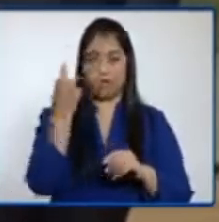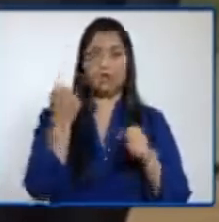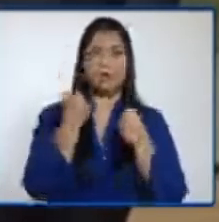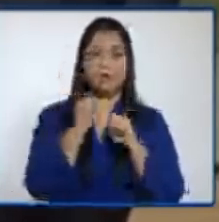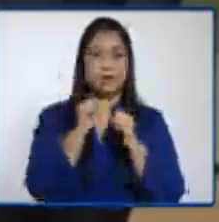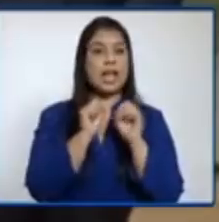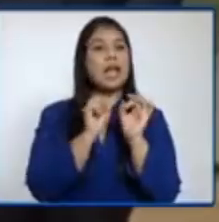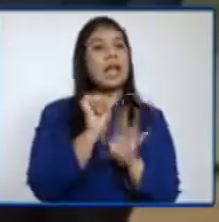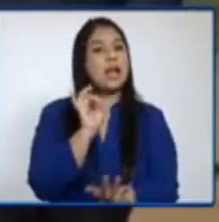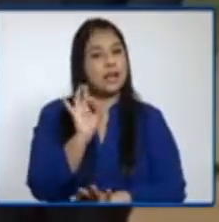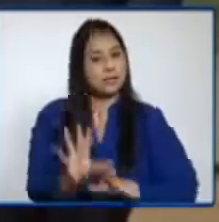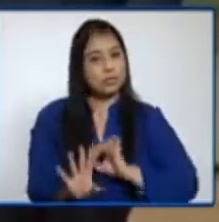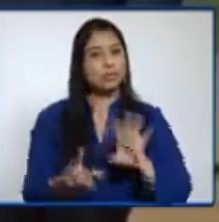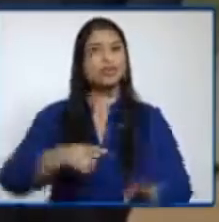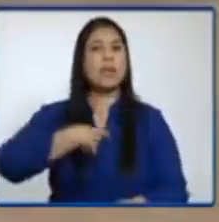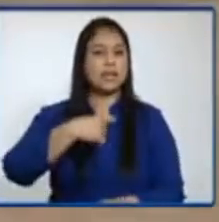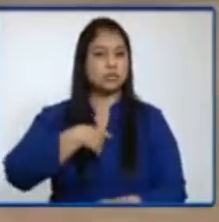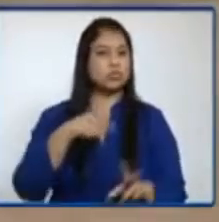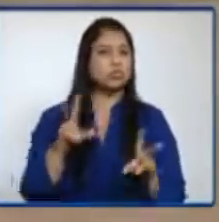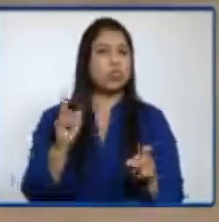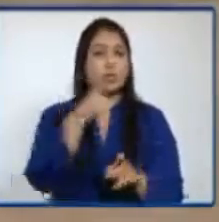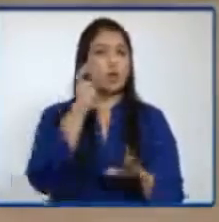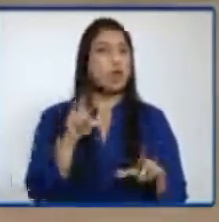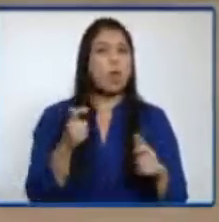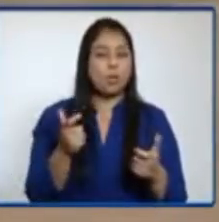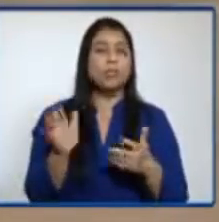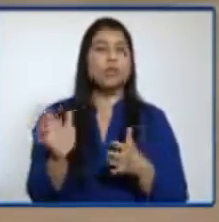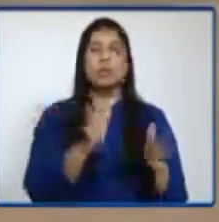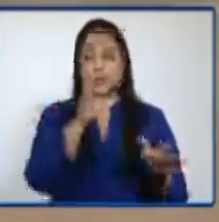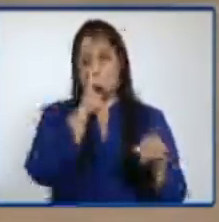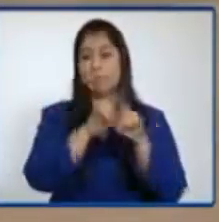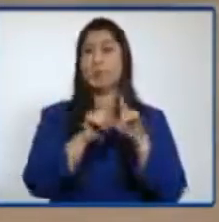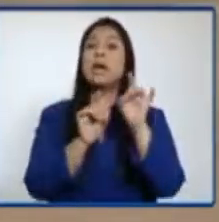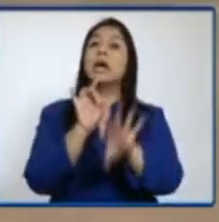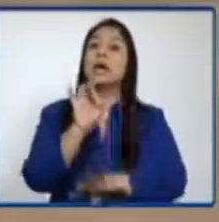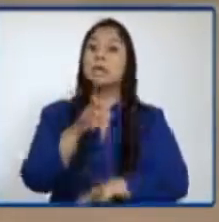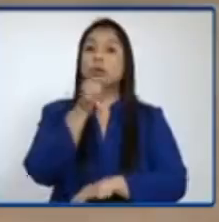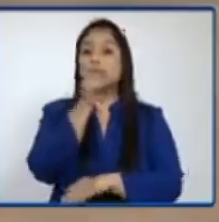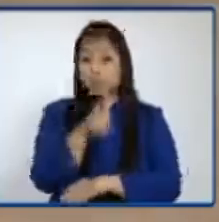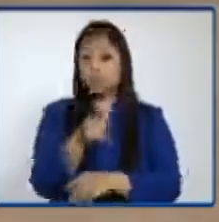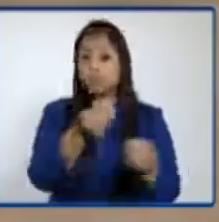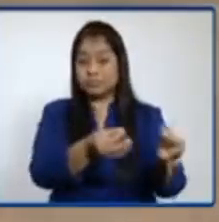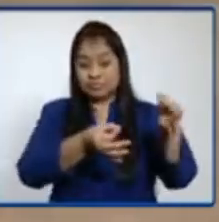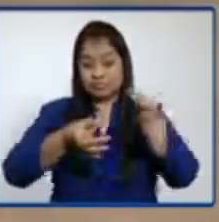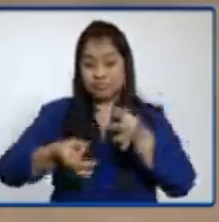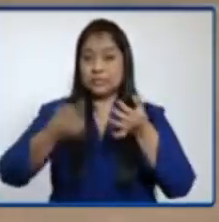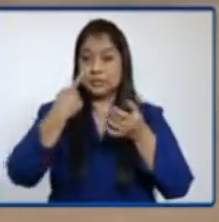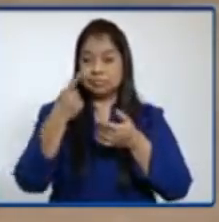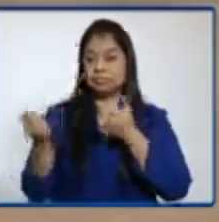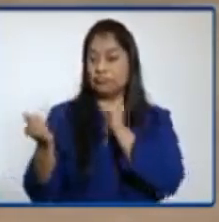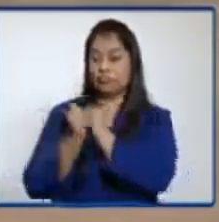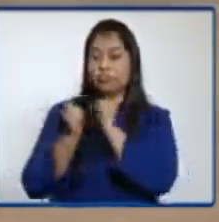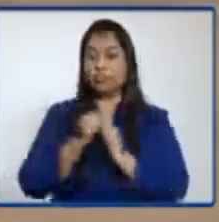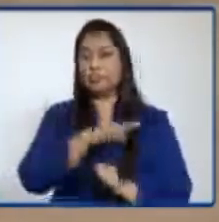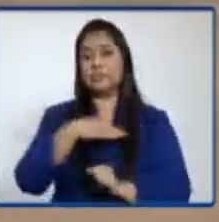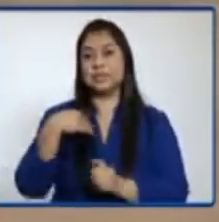algunos maestros de centros educativos privados, y algunas denuncias que se han presentado, que las vamos a ir viendo de manera conjunta con el señor